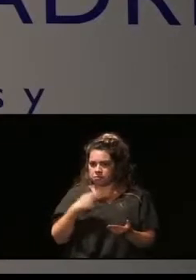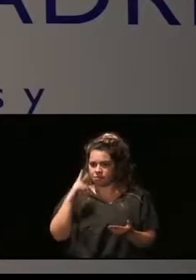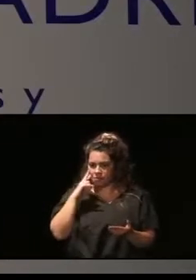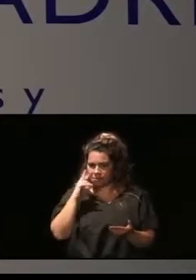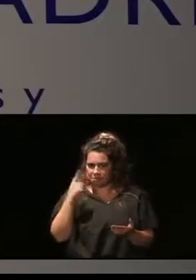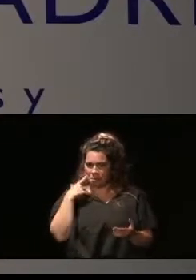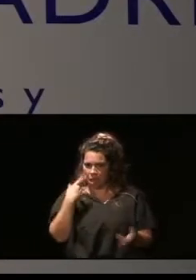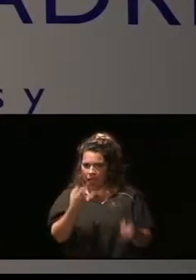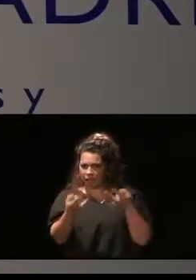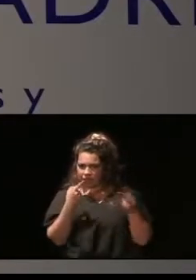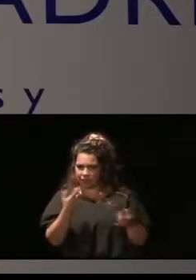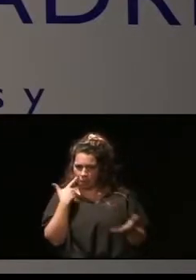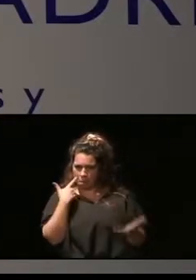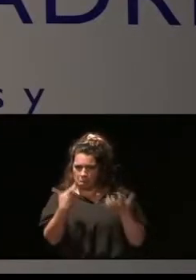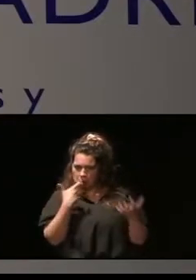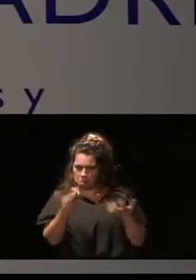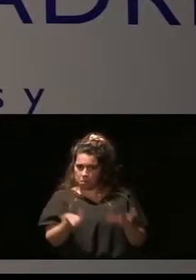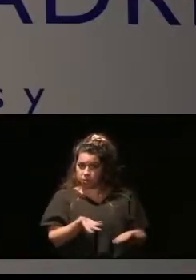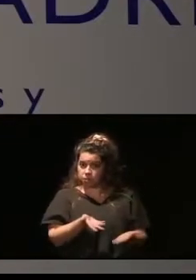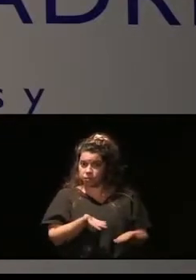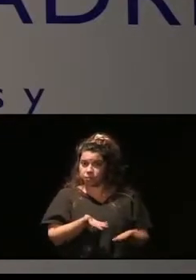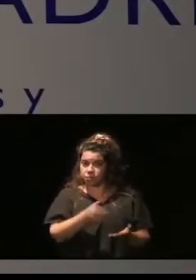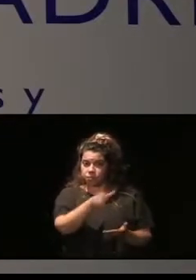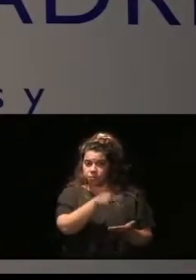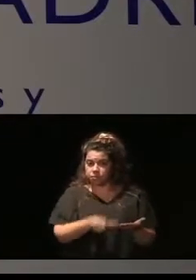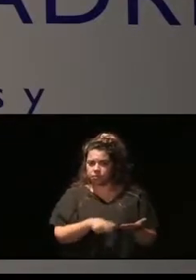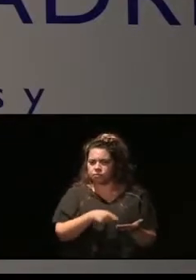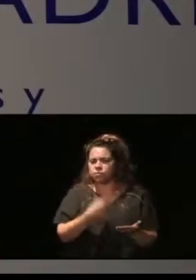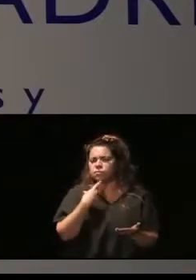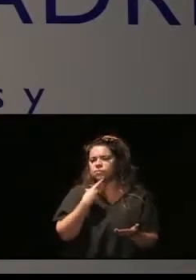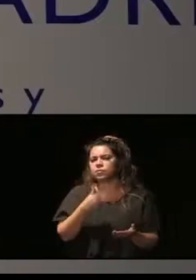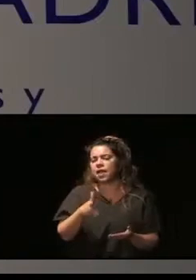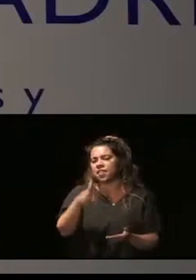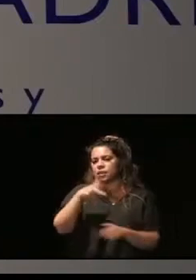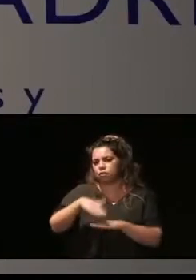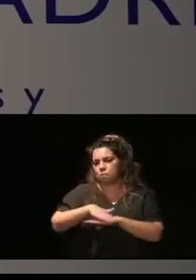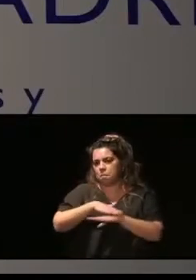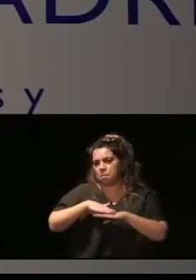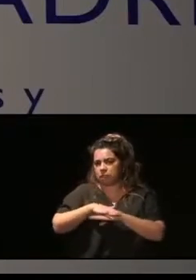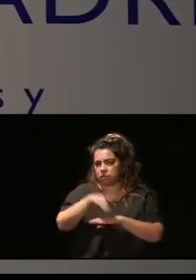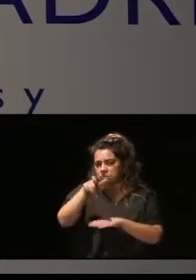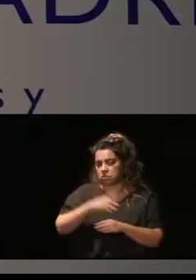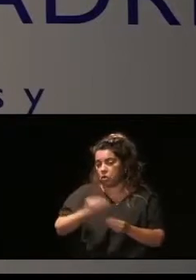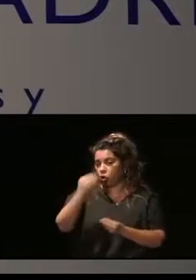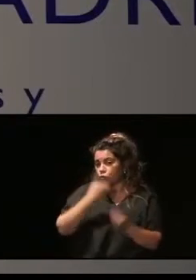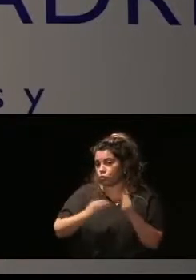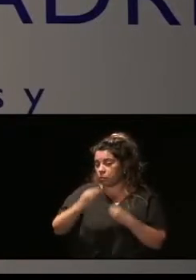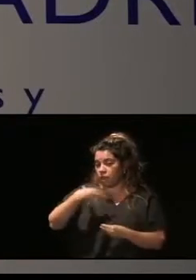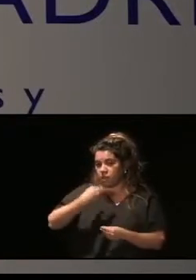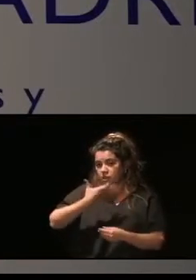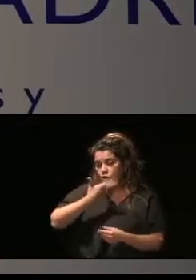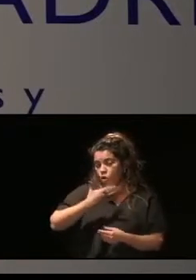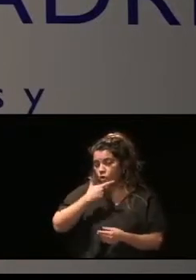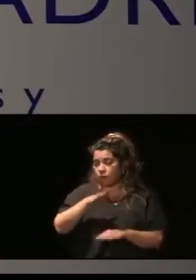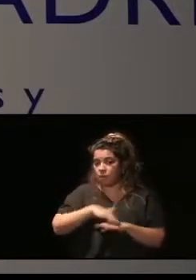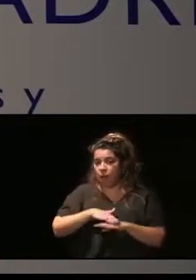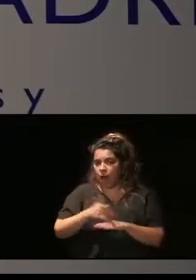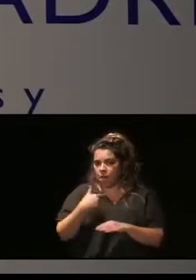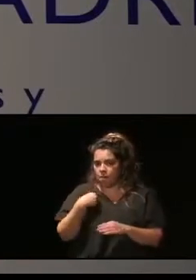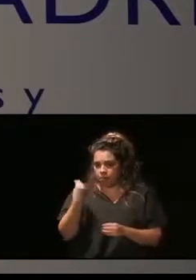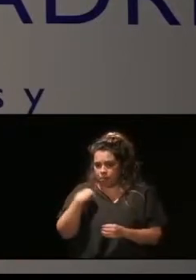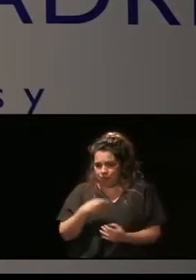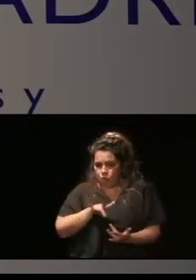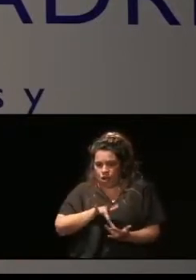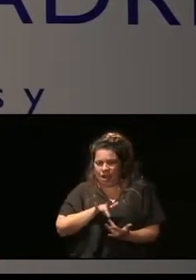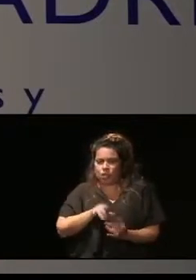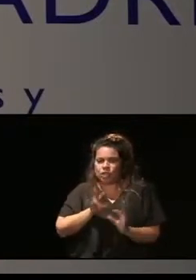hace fácil su manejo, y en la que se contemplan, pues los derechos básicos que todo consumidor, pues debe de conocer para desenvolverse en estas relaciones